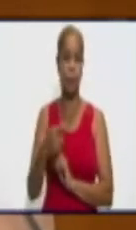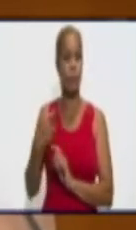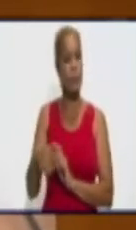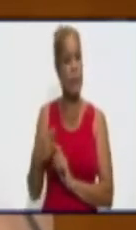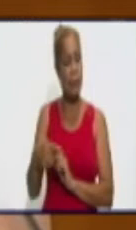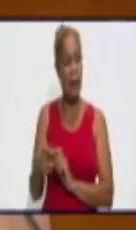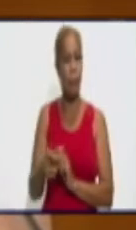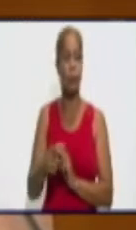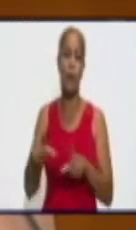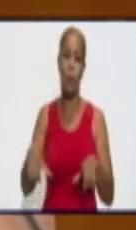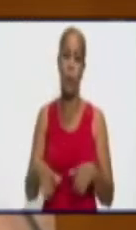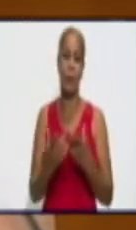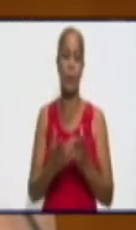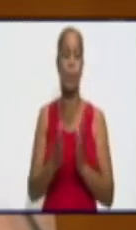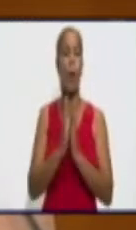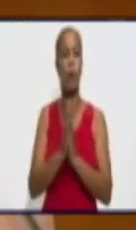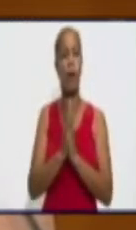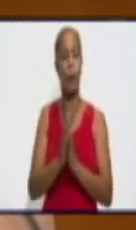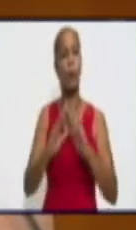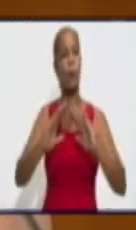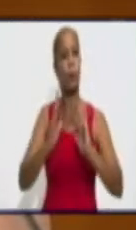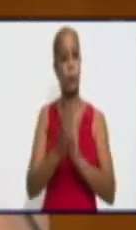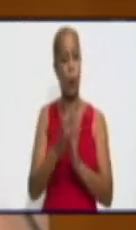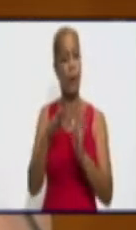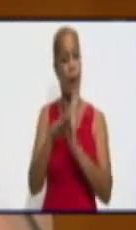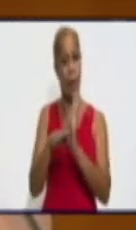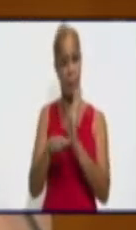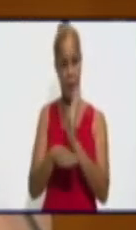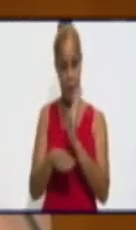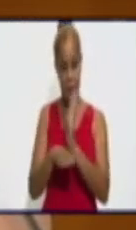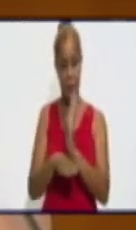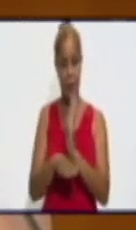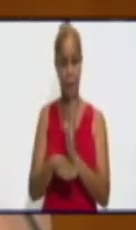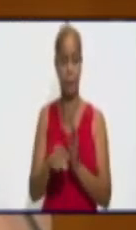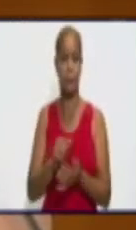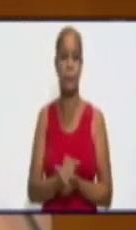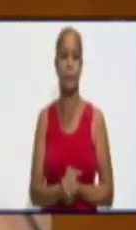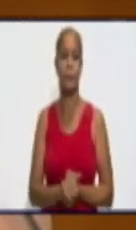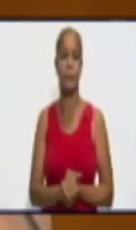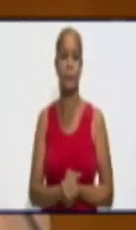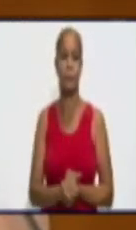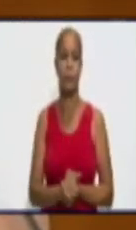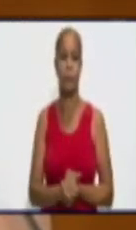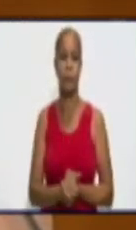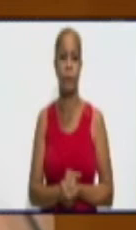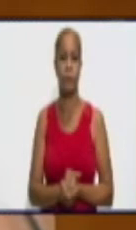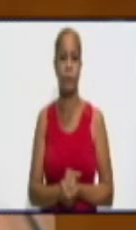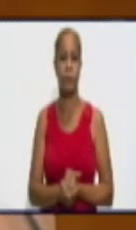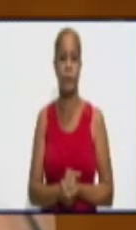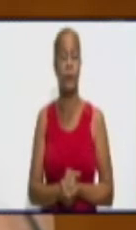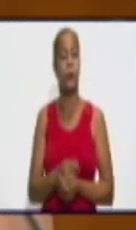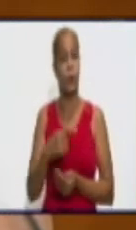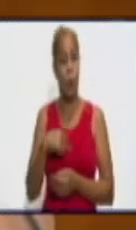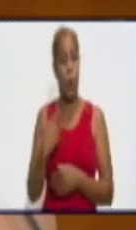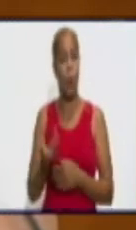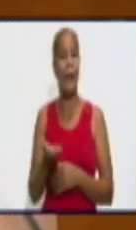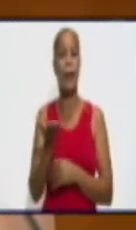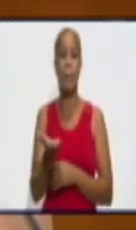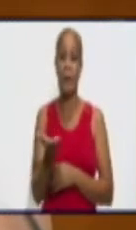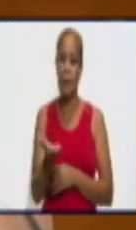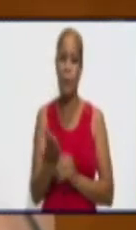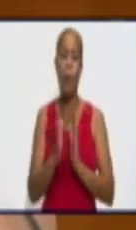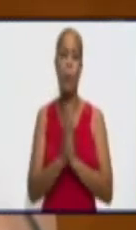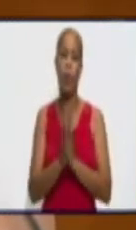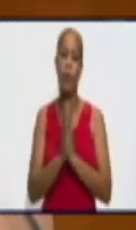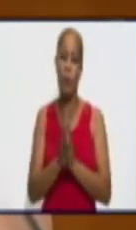sido disciplinadas, que han sido responsables, no ha habido transmisión. No sé, lo que le pedimos es disciplina,